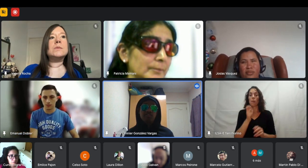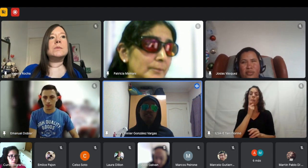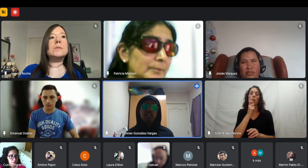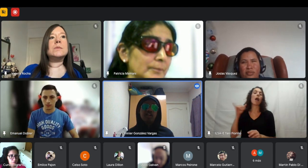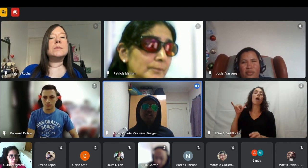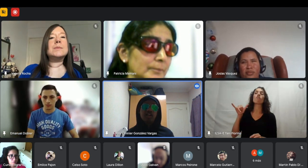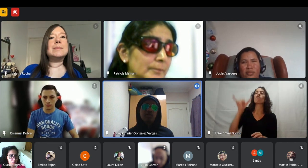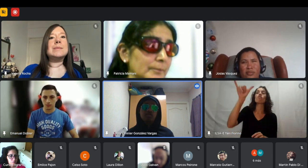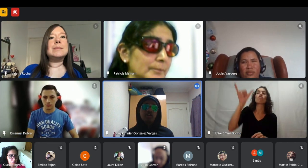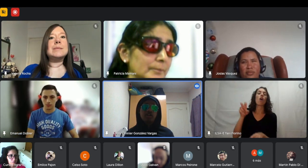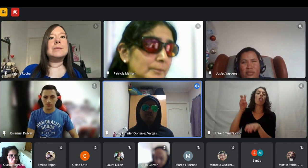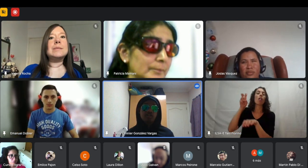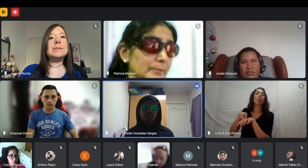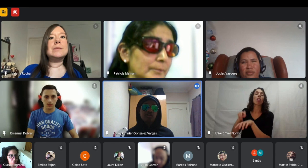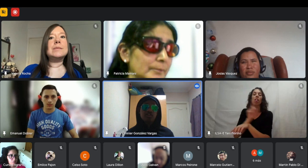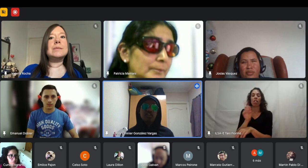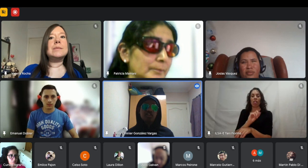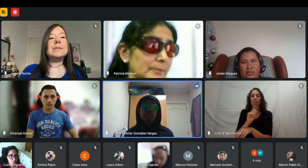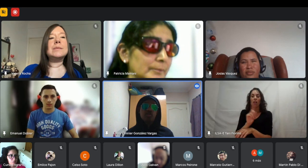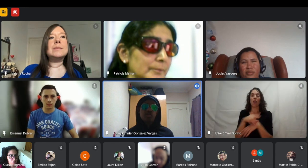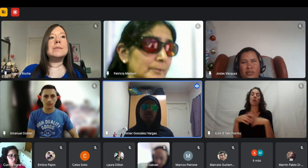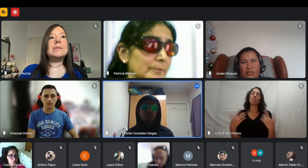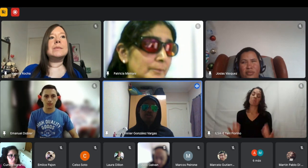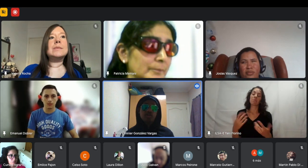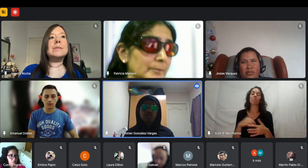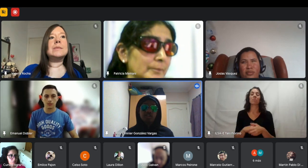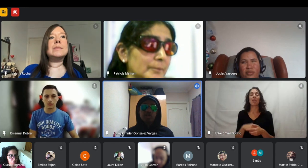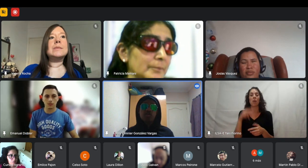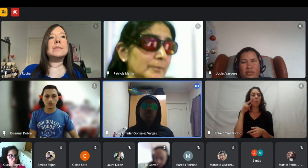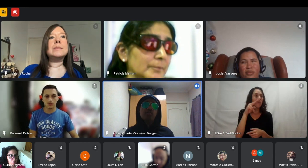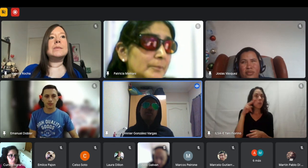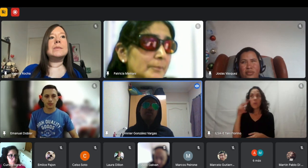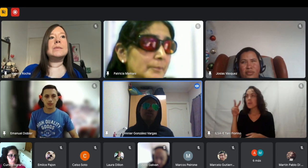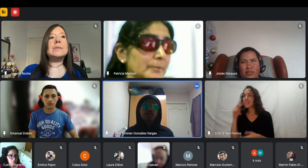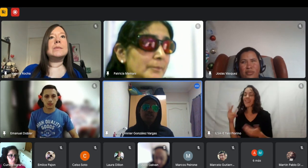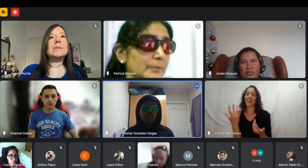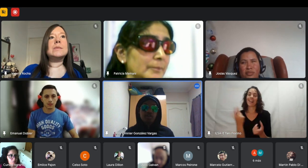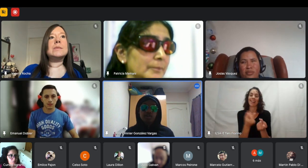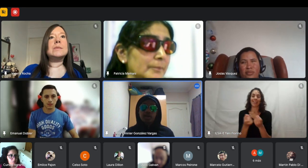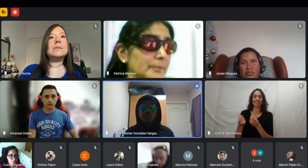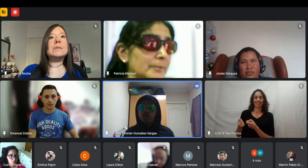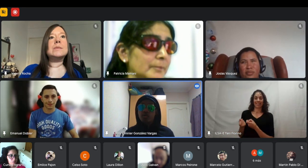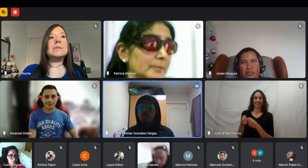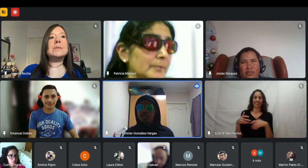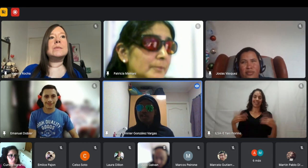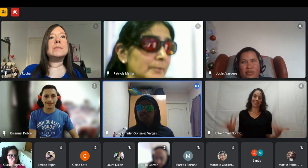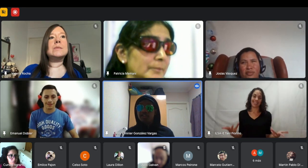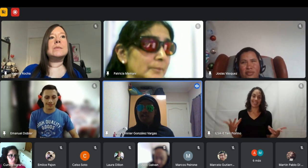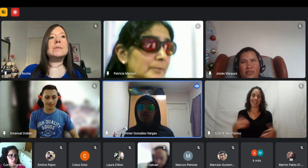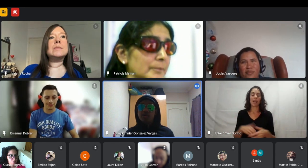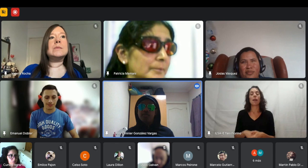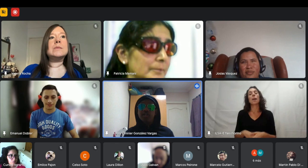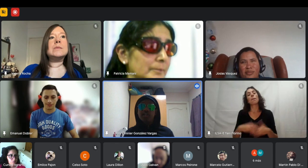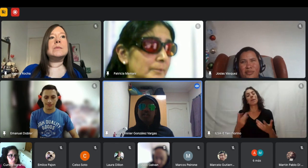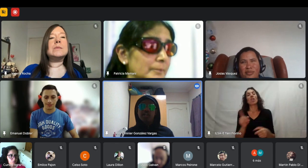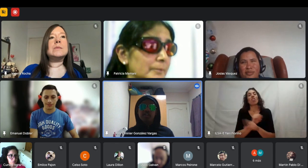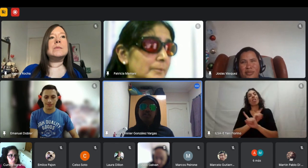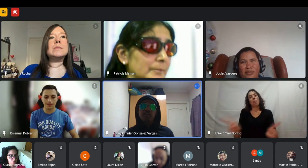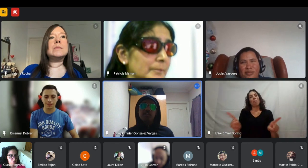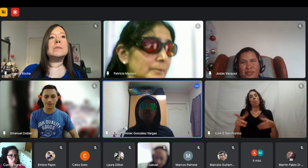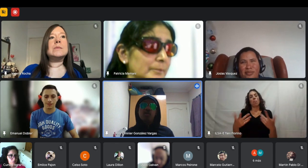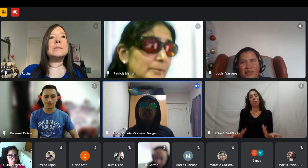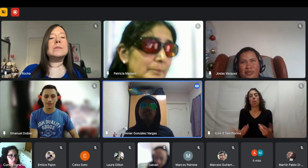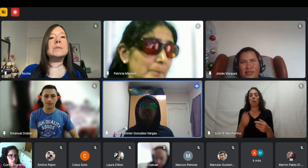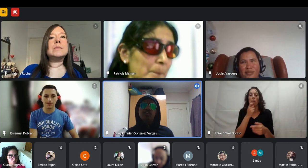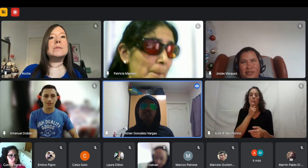ahí si se necesita la visual o sea se necesita tener los ojos perdón tampoco voy a hacer algo que implique